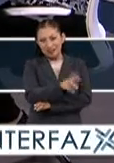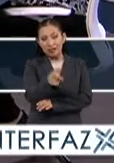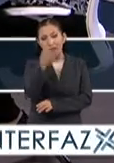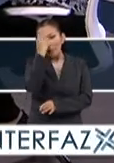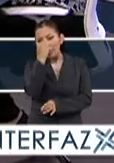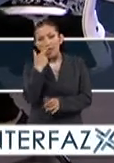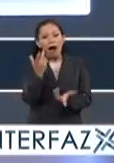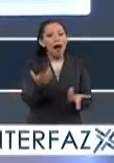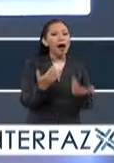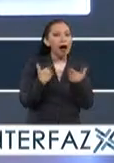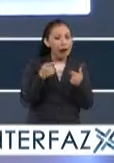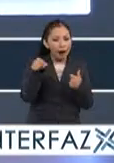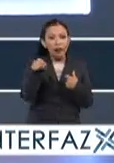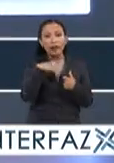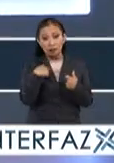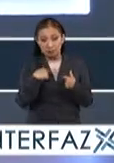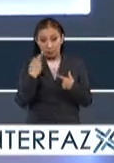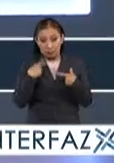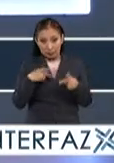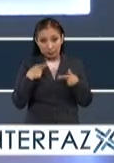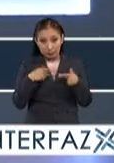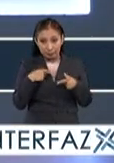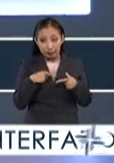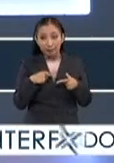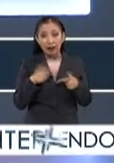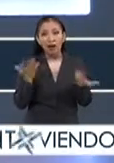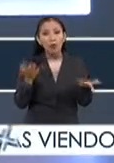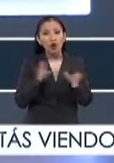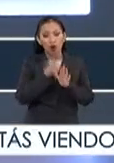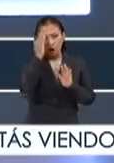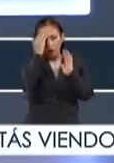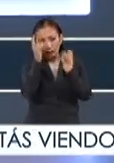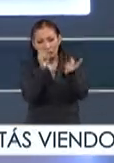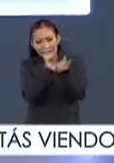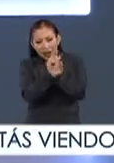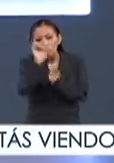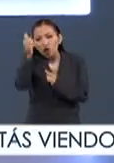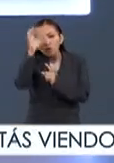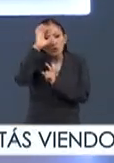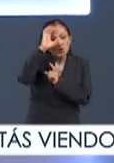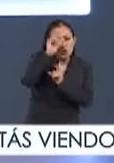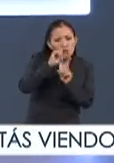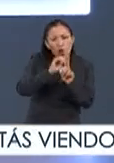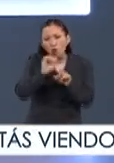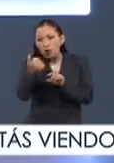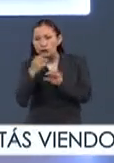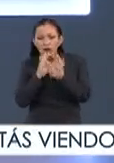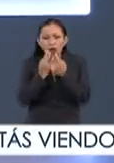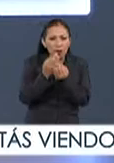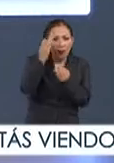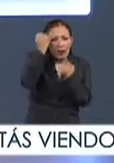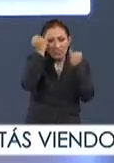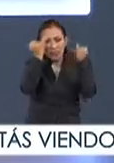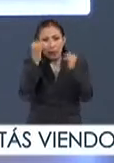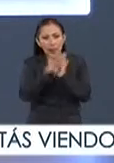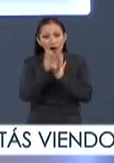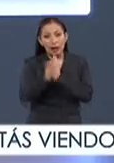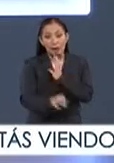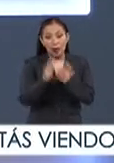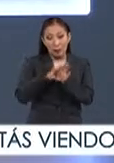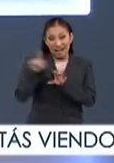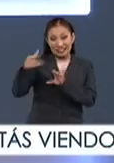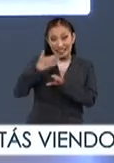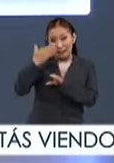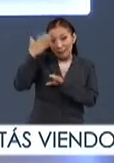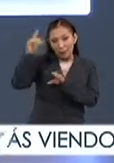aprendes mucho de eso. Y más como persona, pues, el hecho de conocer otras culturas y otras formas de pensar, por ejemplo, más